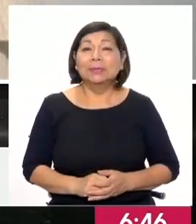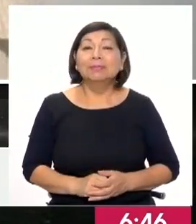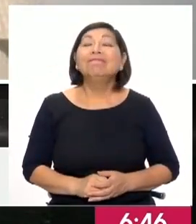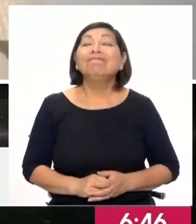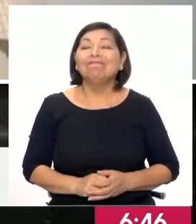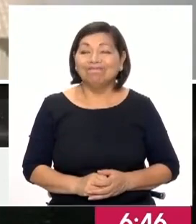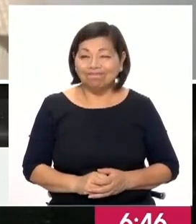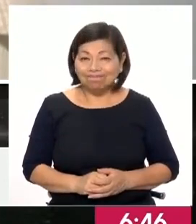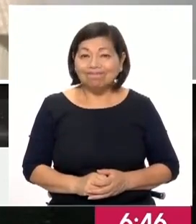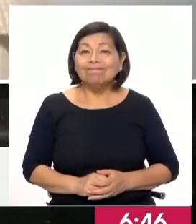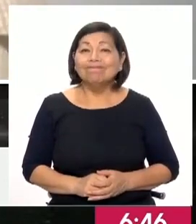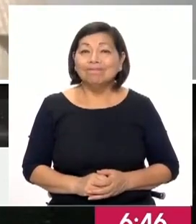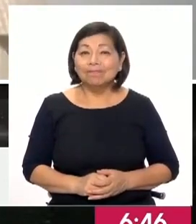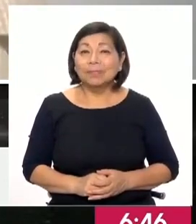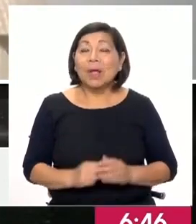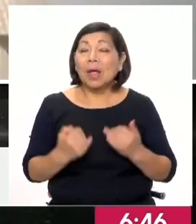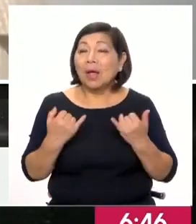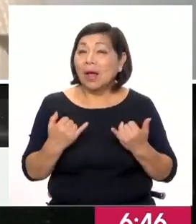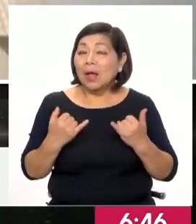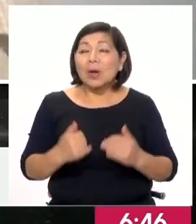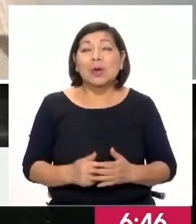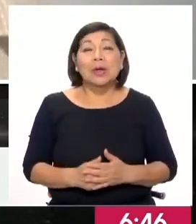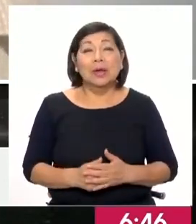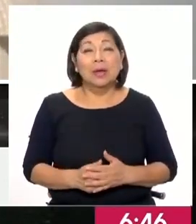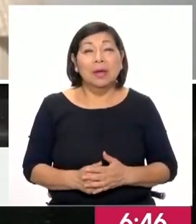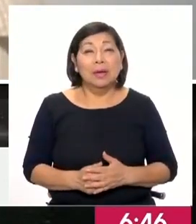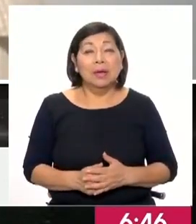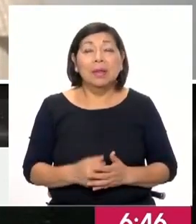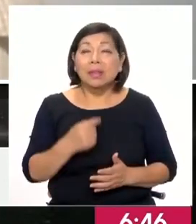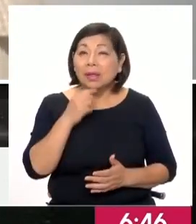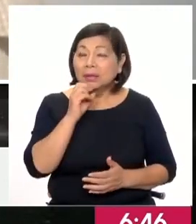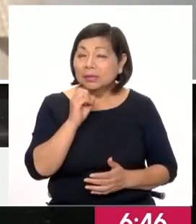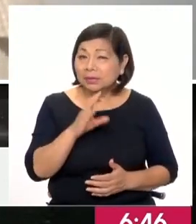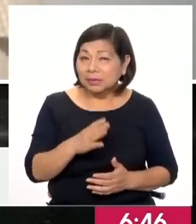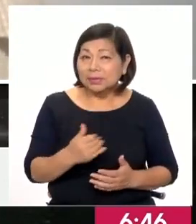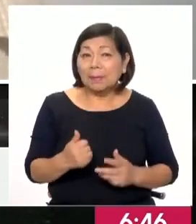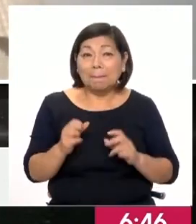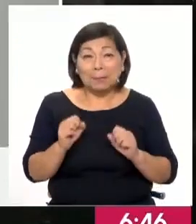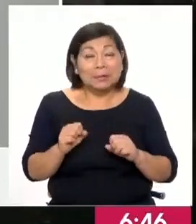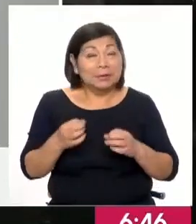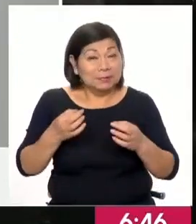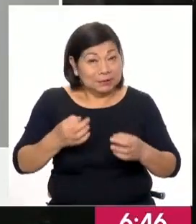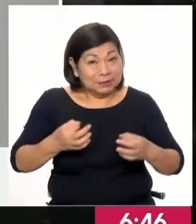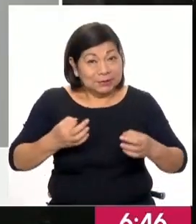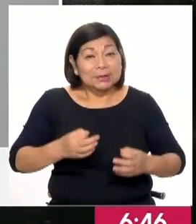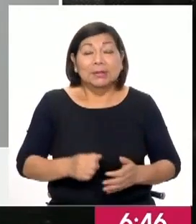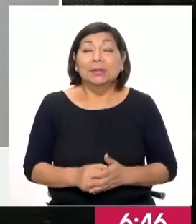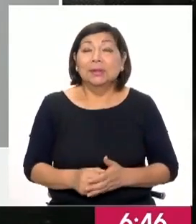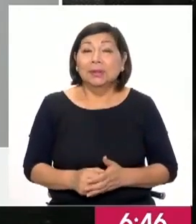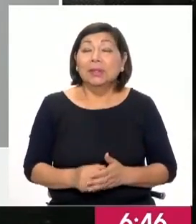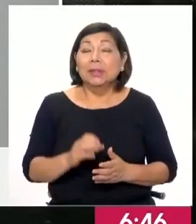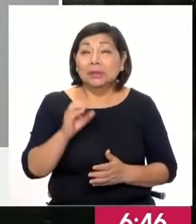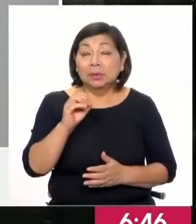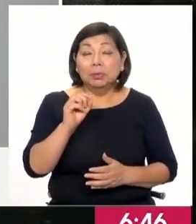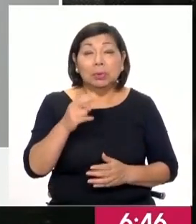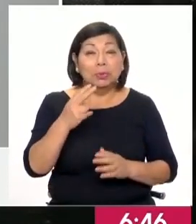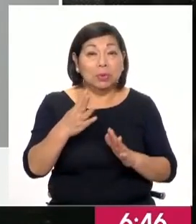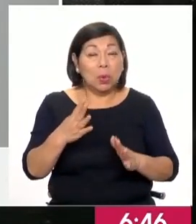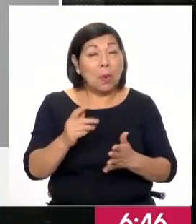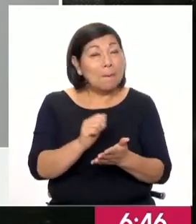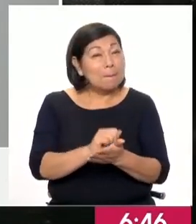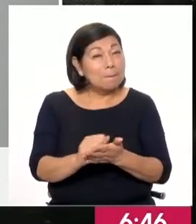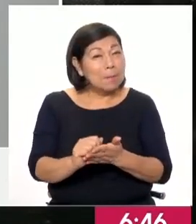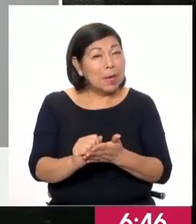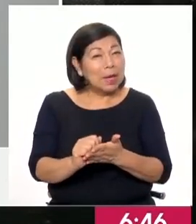Así es, así es. Ahora, tengamos en cuenta una cosa, ¿no? Y si bien es cierto, 0.29% en el mes